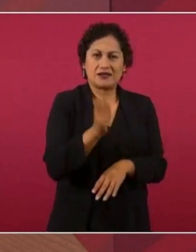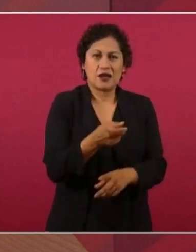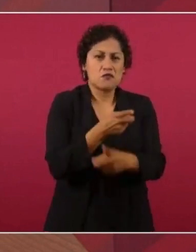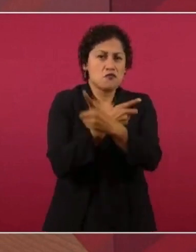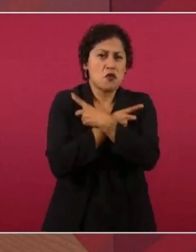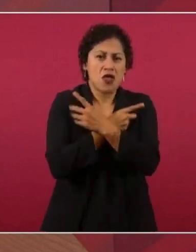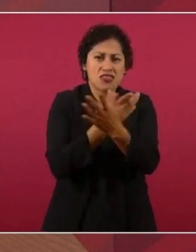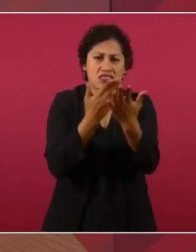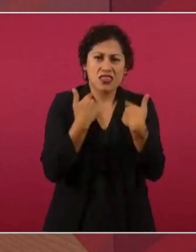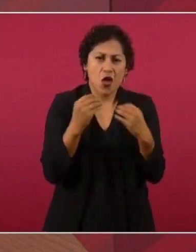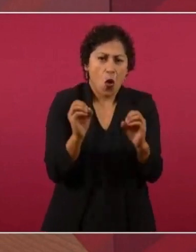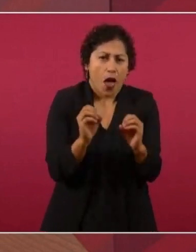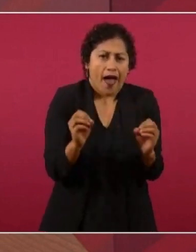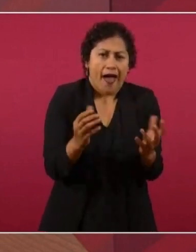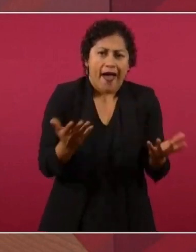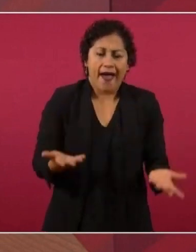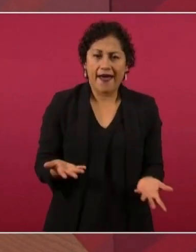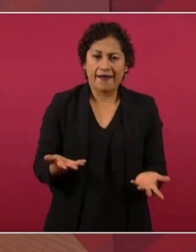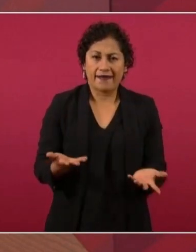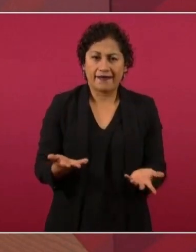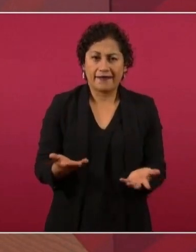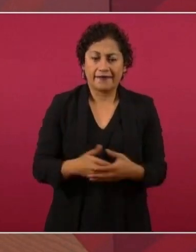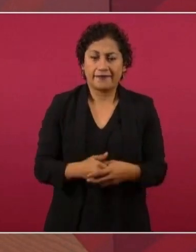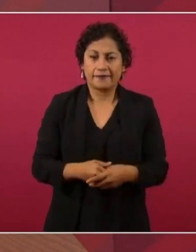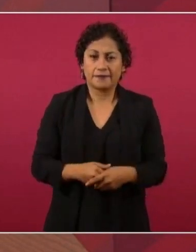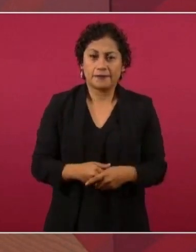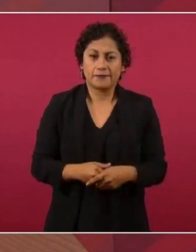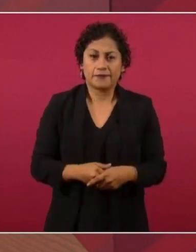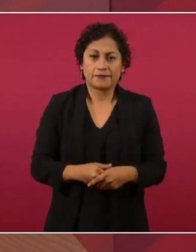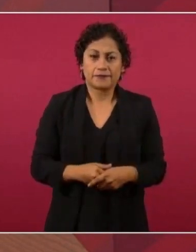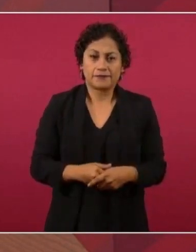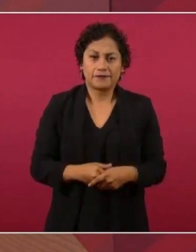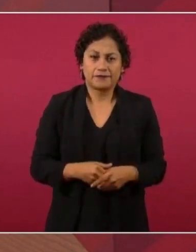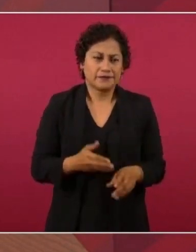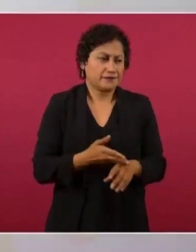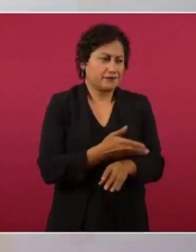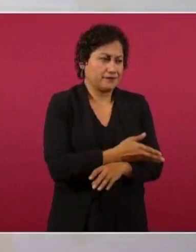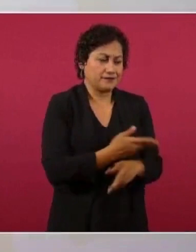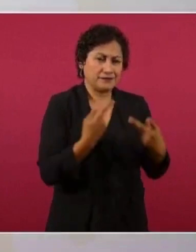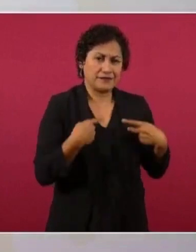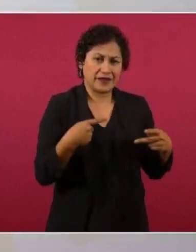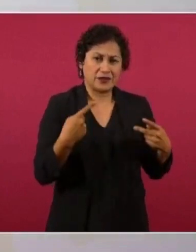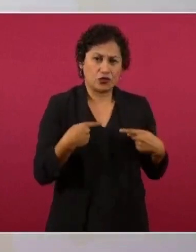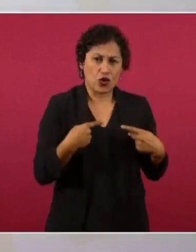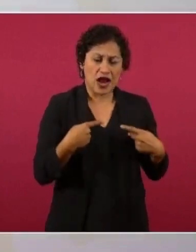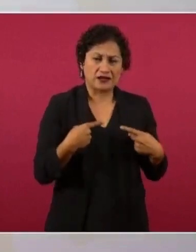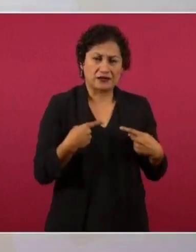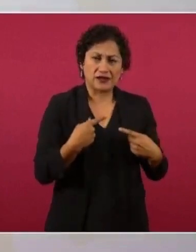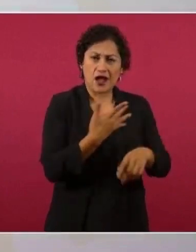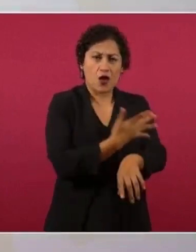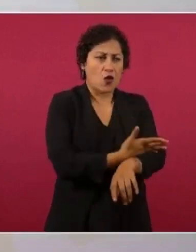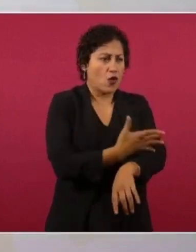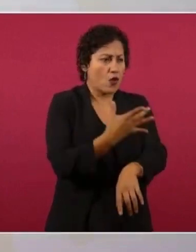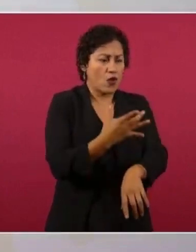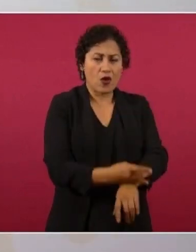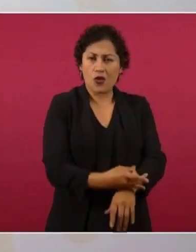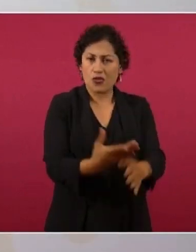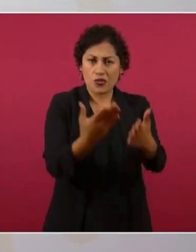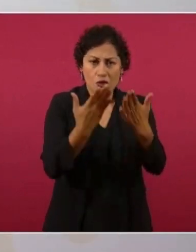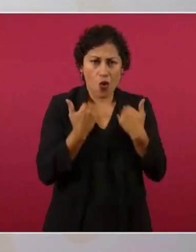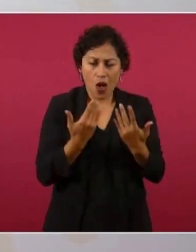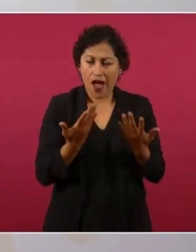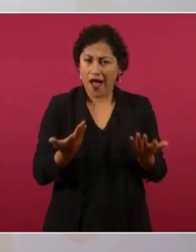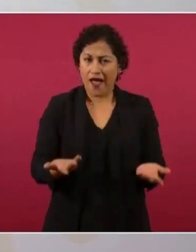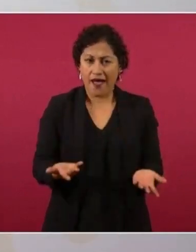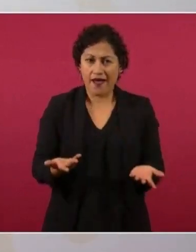deshonestos y tienen